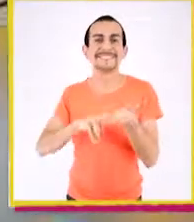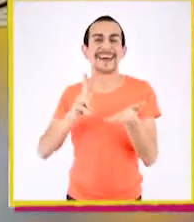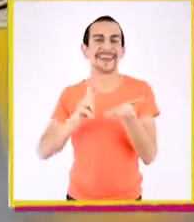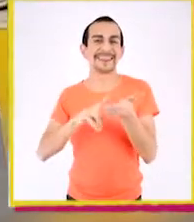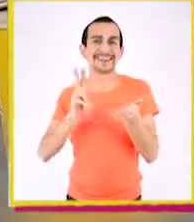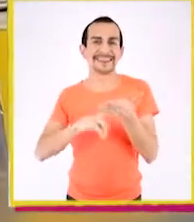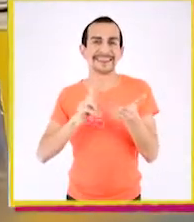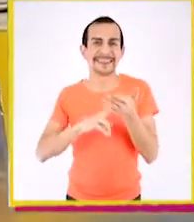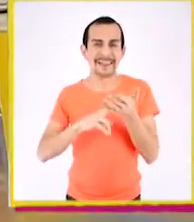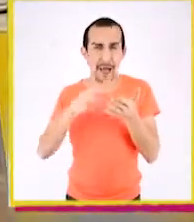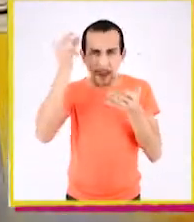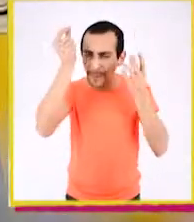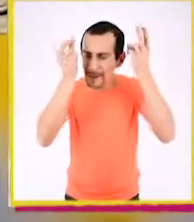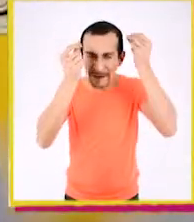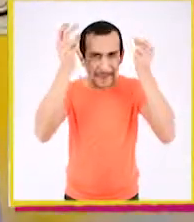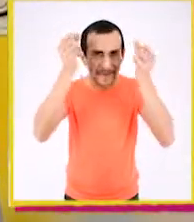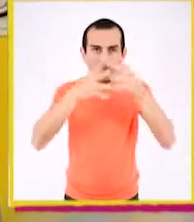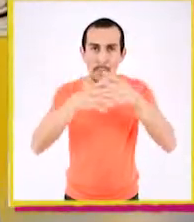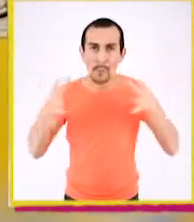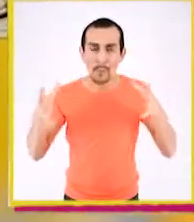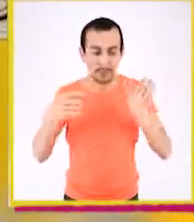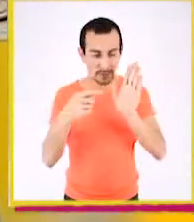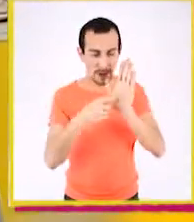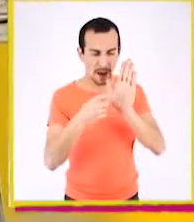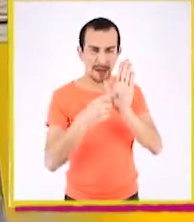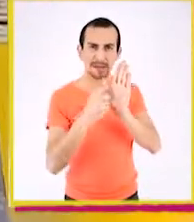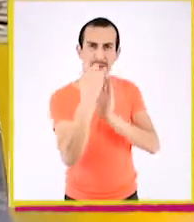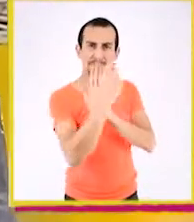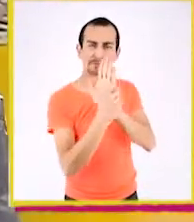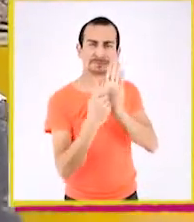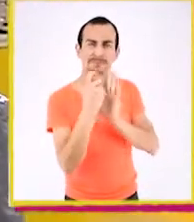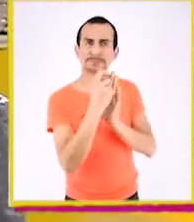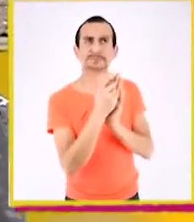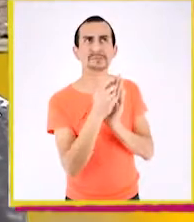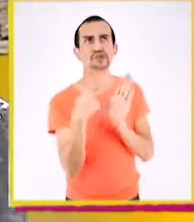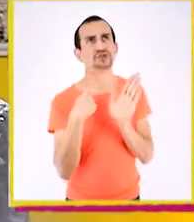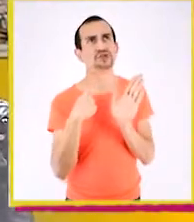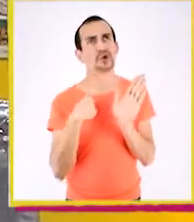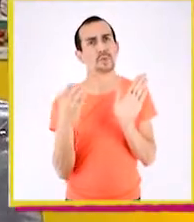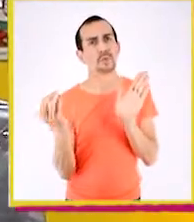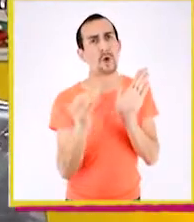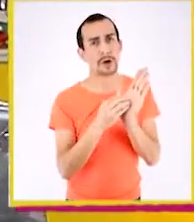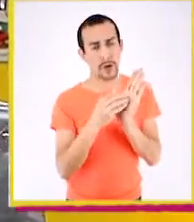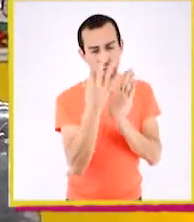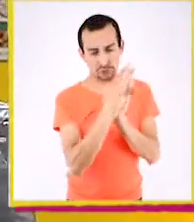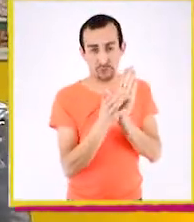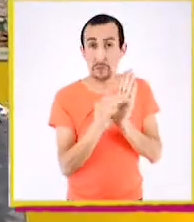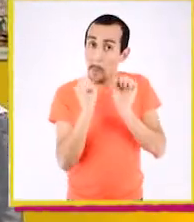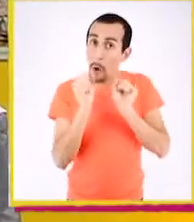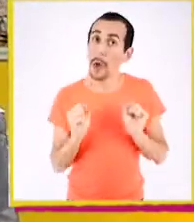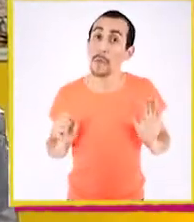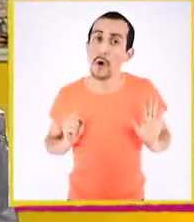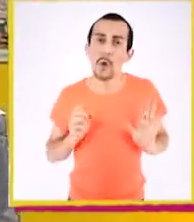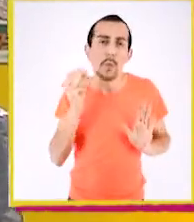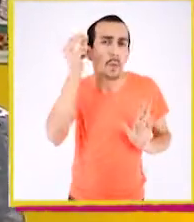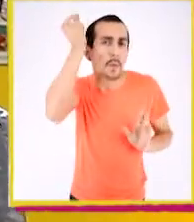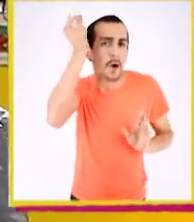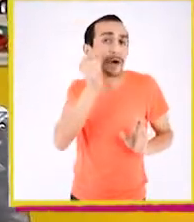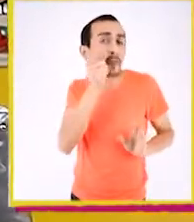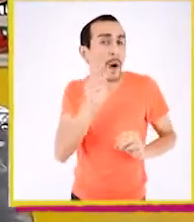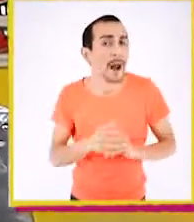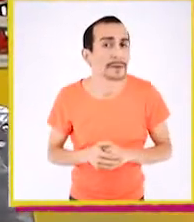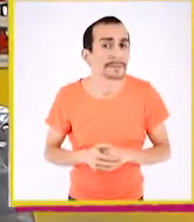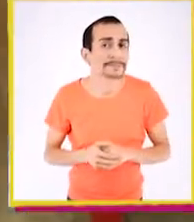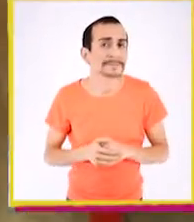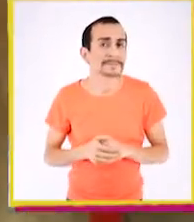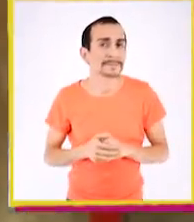¡Verdad! Andan muy creativos. A esta puerta le podríamos poner un diseño. ¿Qué se les